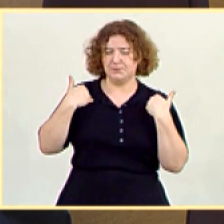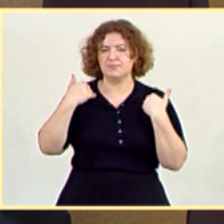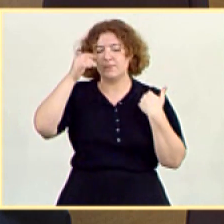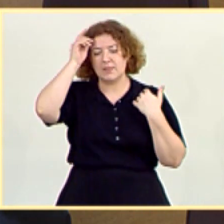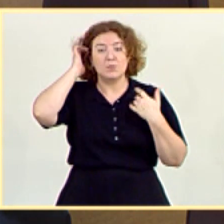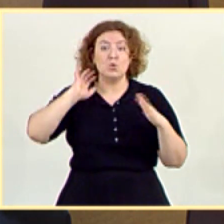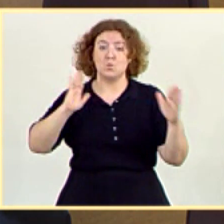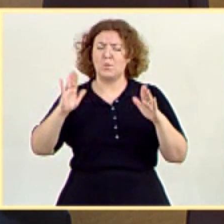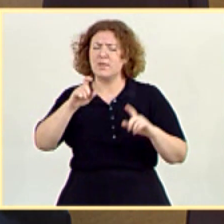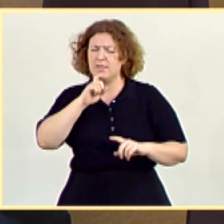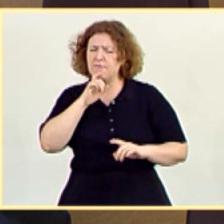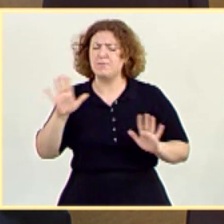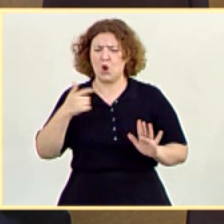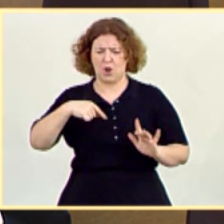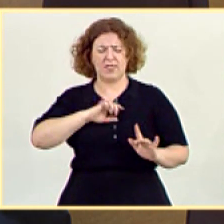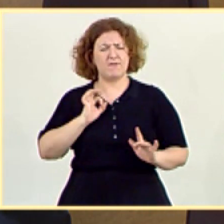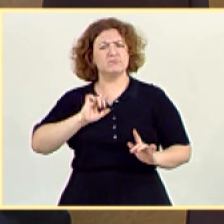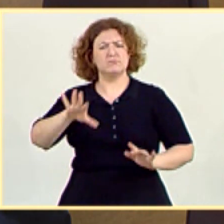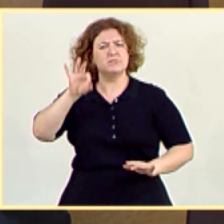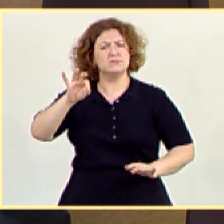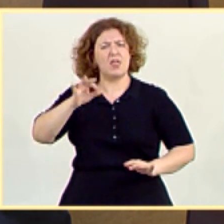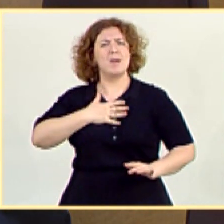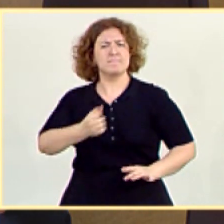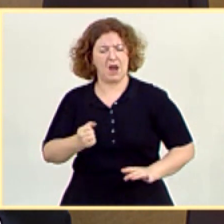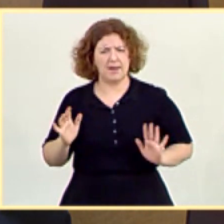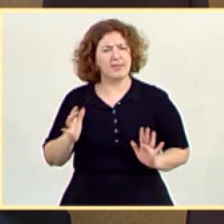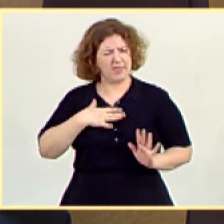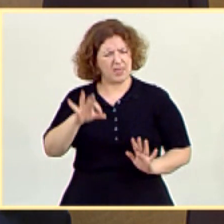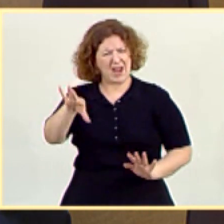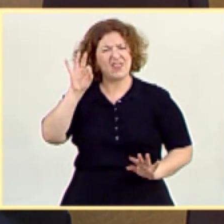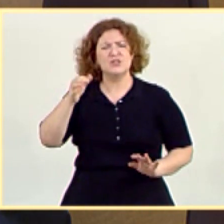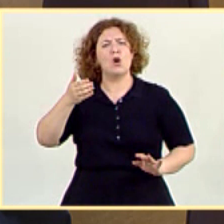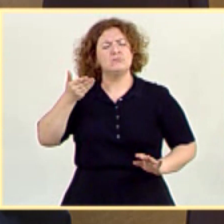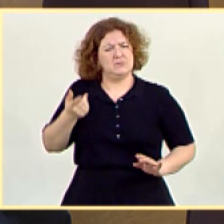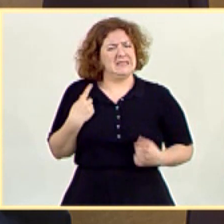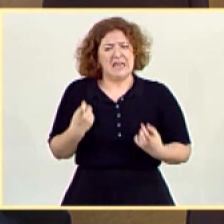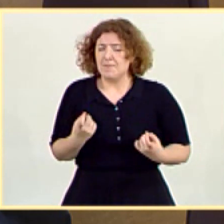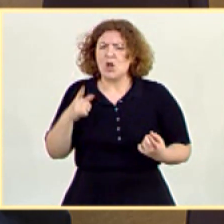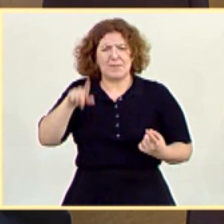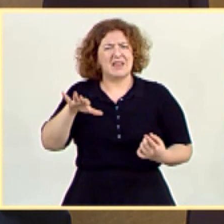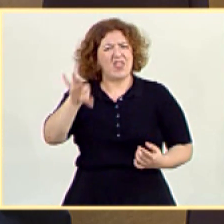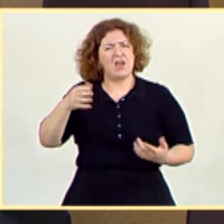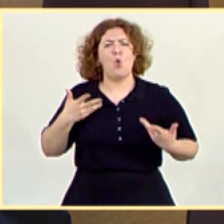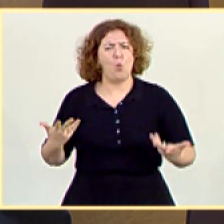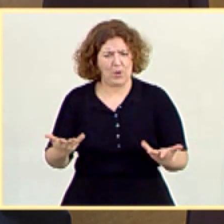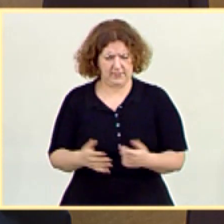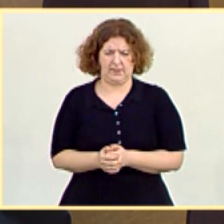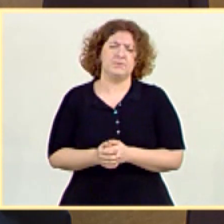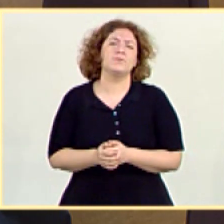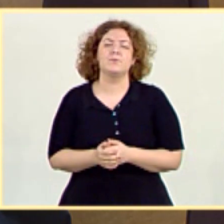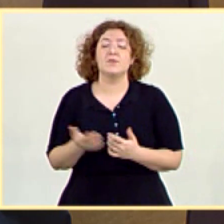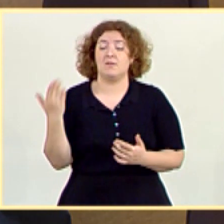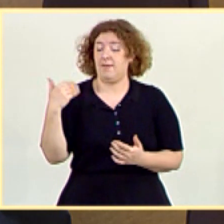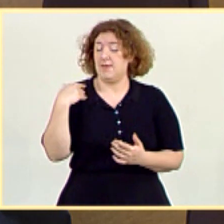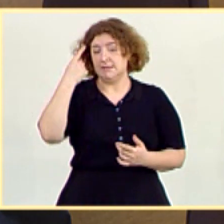a momentos difíciles, decisiones valientes, decisiones que tienen que ser necesarias, yo diría que hasta urgente. Mira, usted sabe que estos